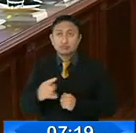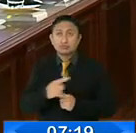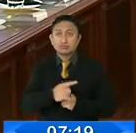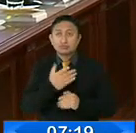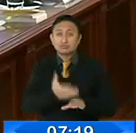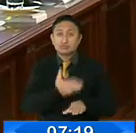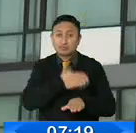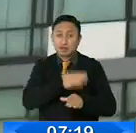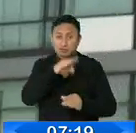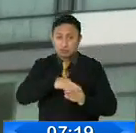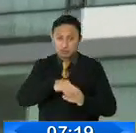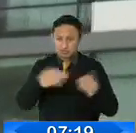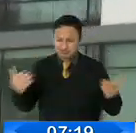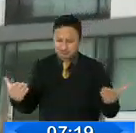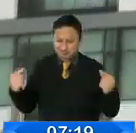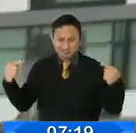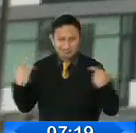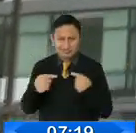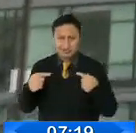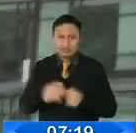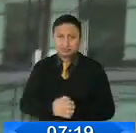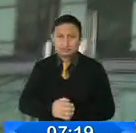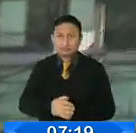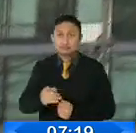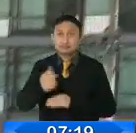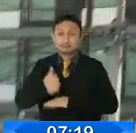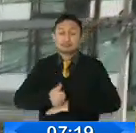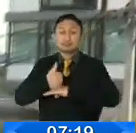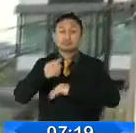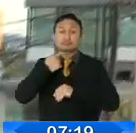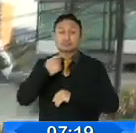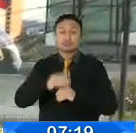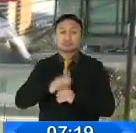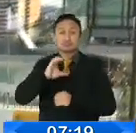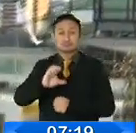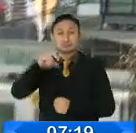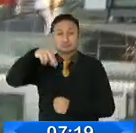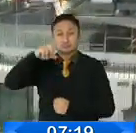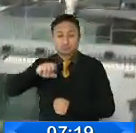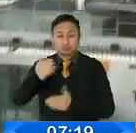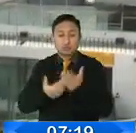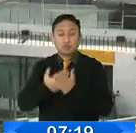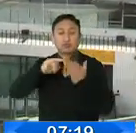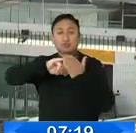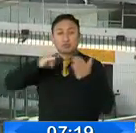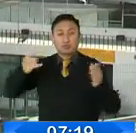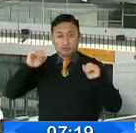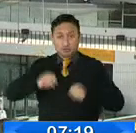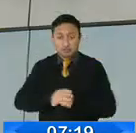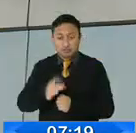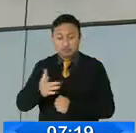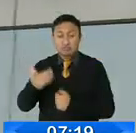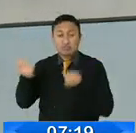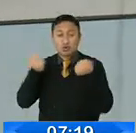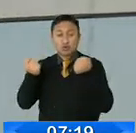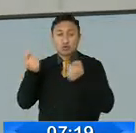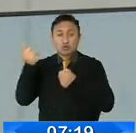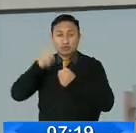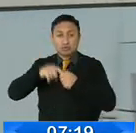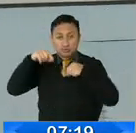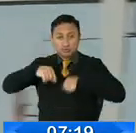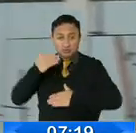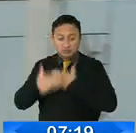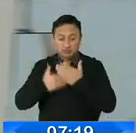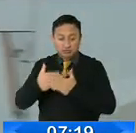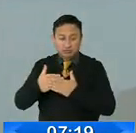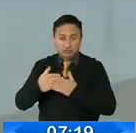etapa post electoral. La auditoría determina que el CNE no contó con una solución tecnológica que garantice el registro, control y cumplimiento de los